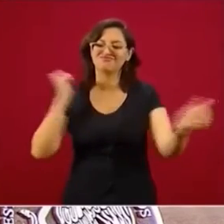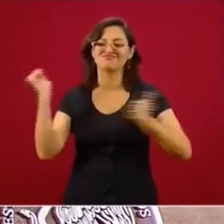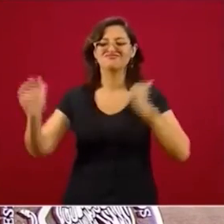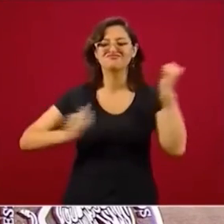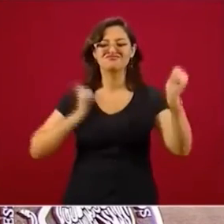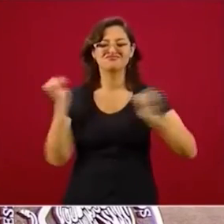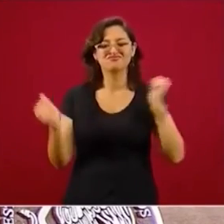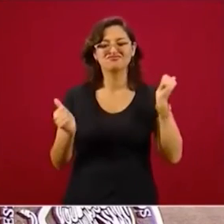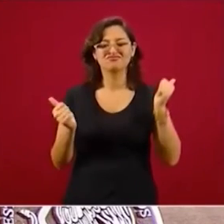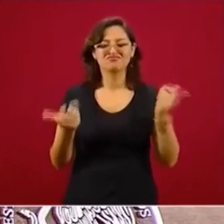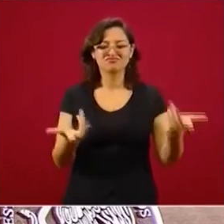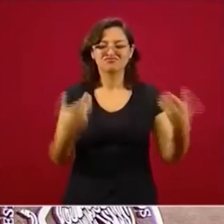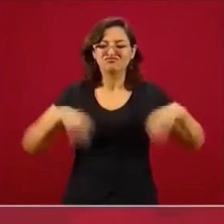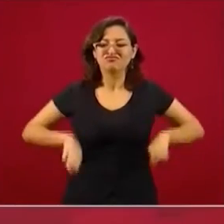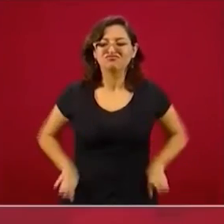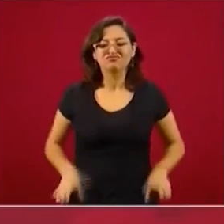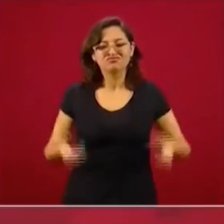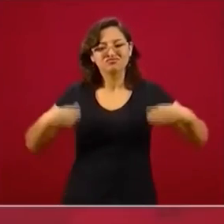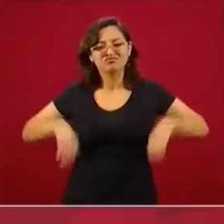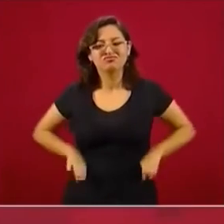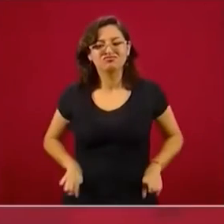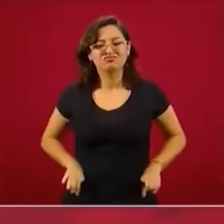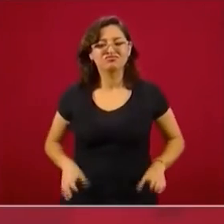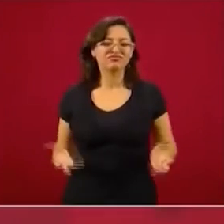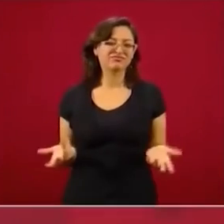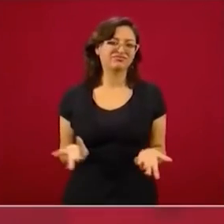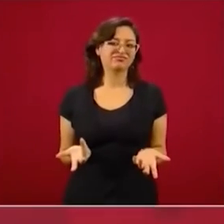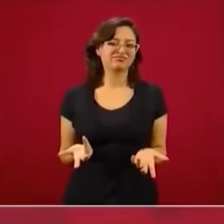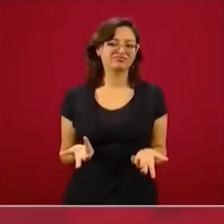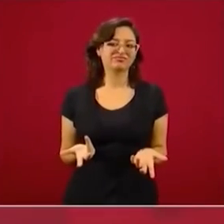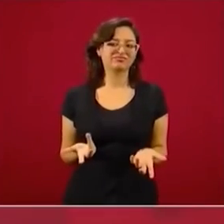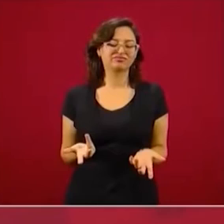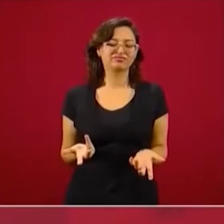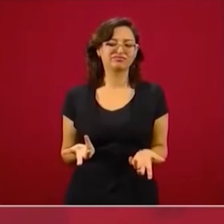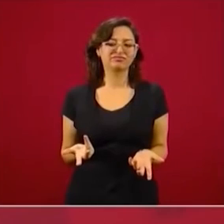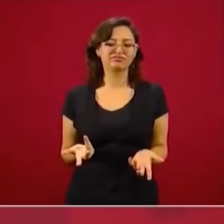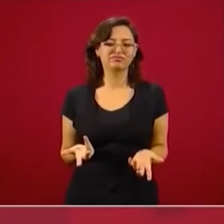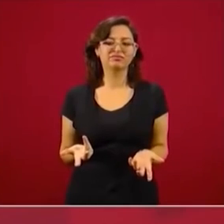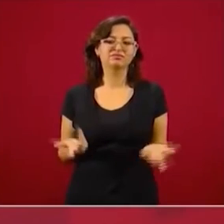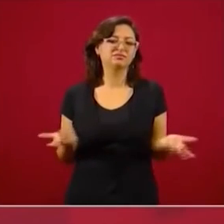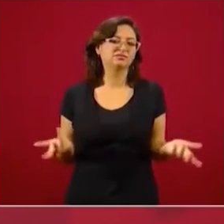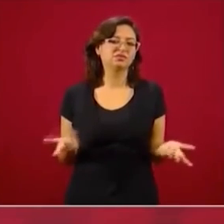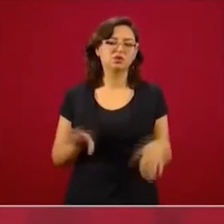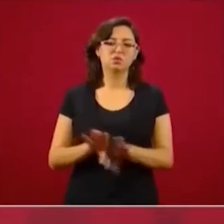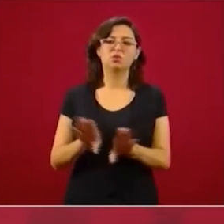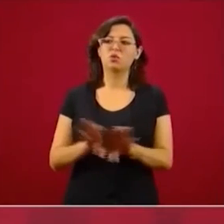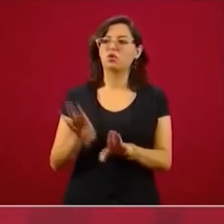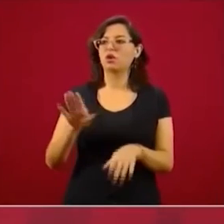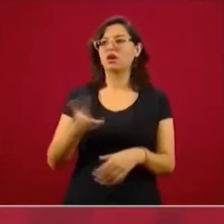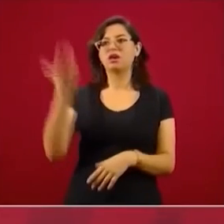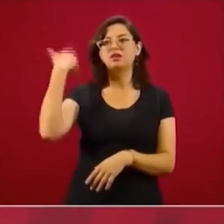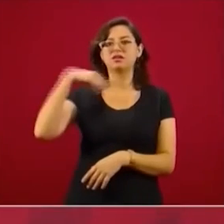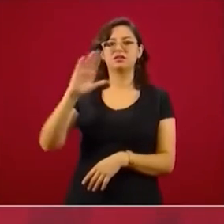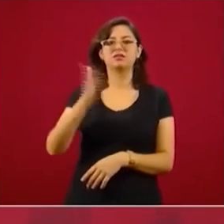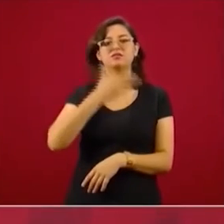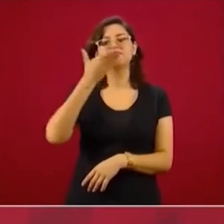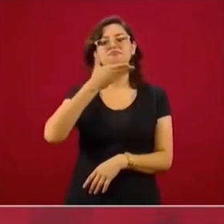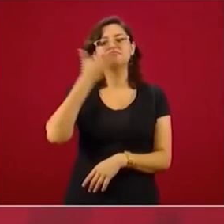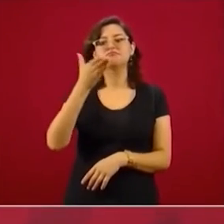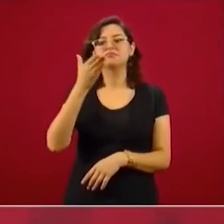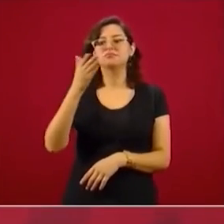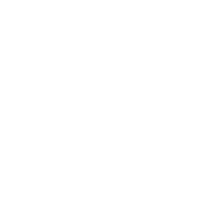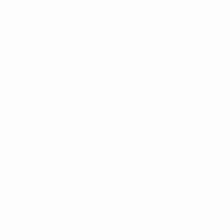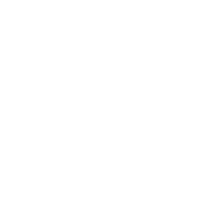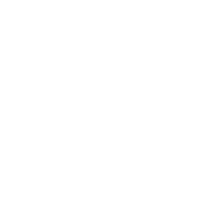como lo hacían, venían las empresas extranjeras a